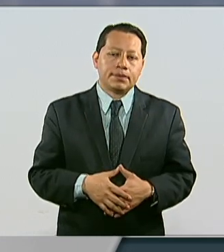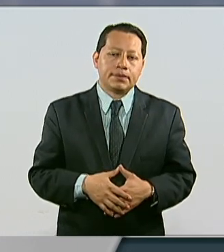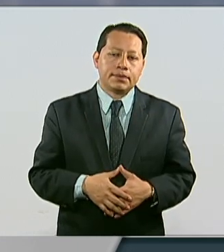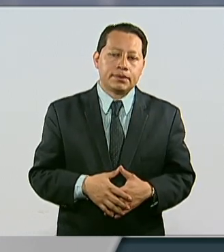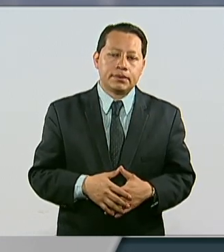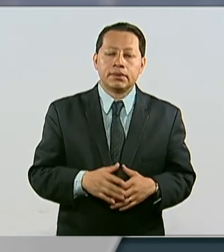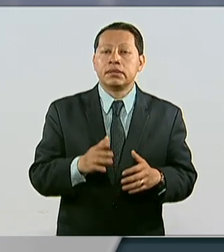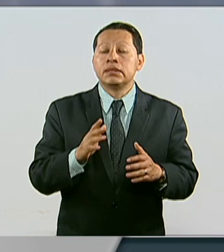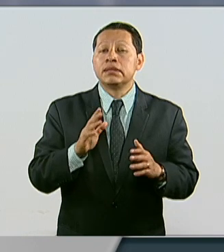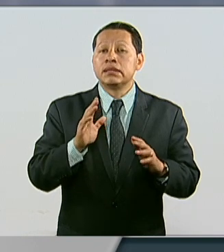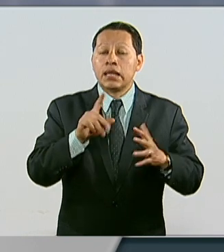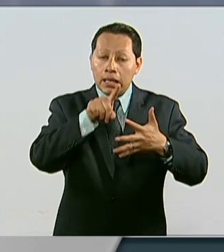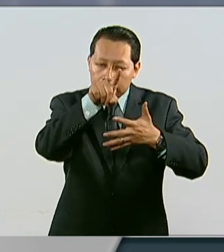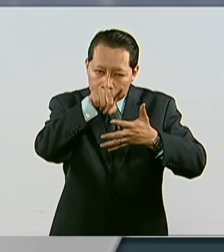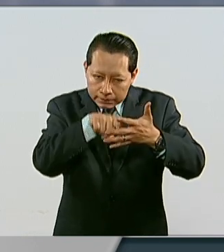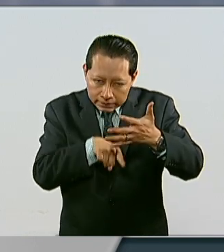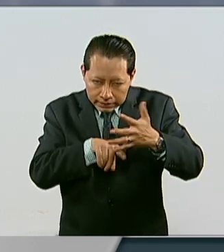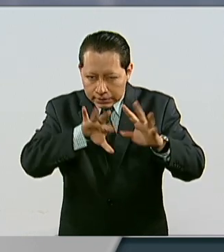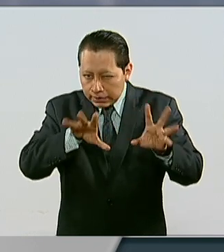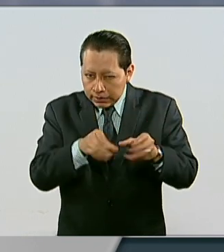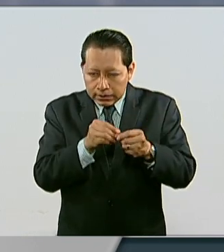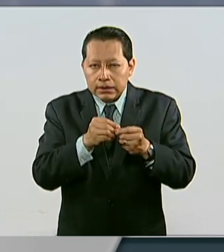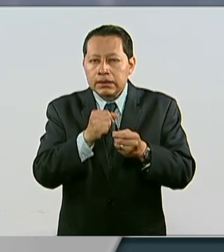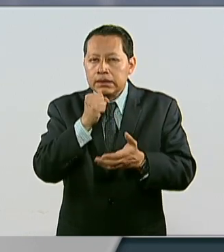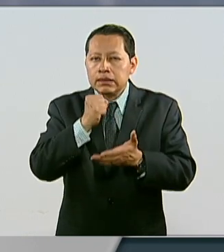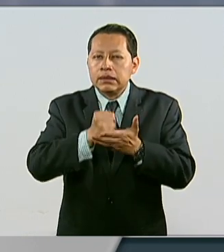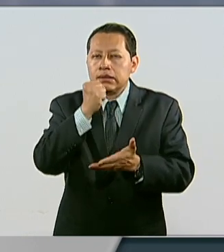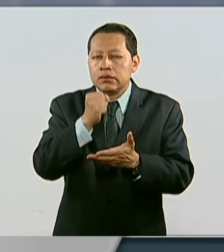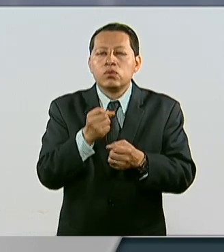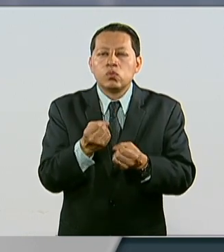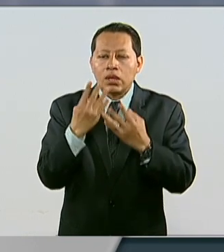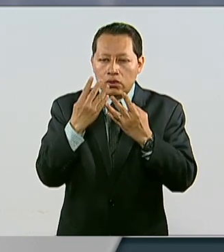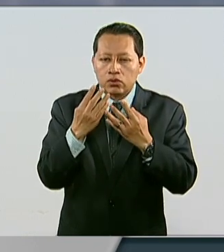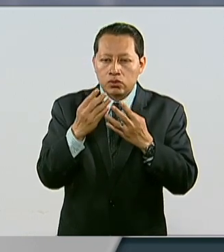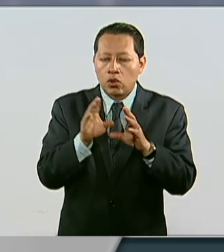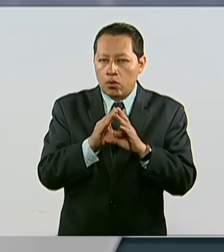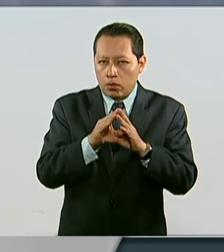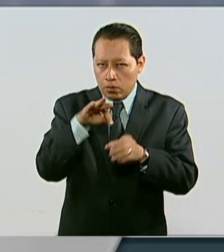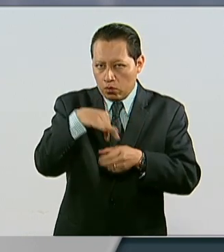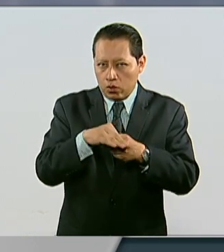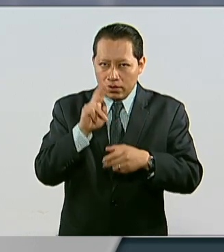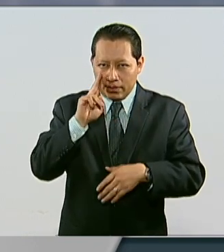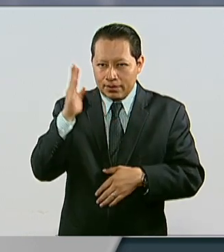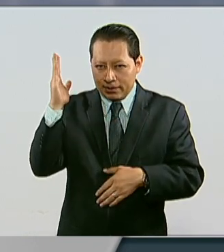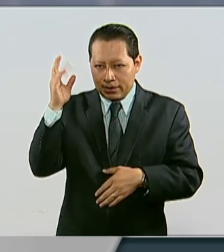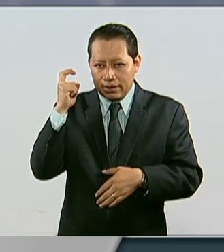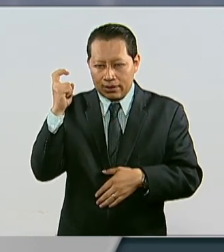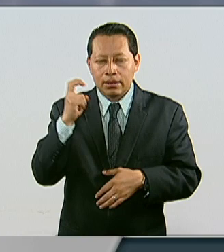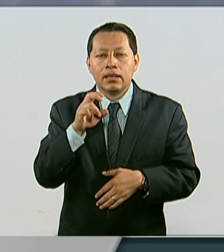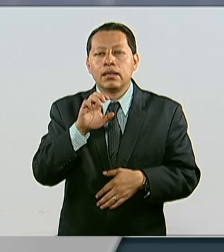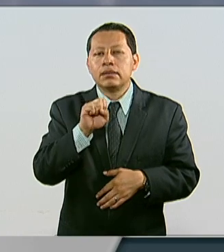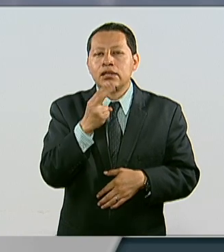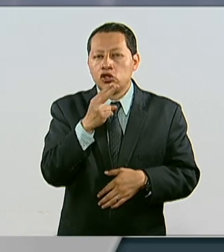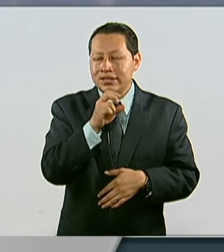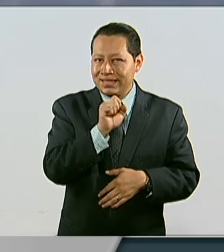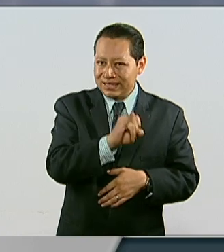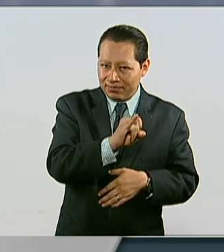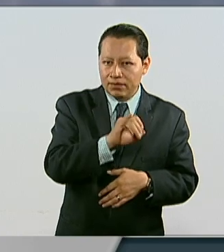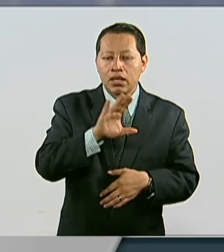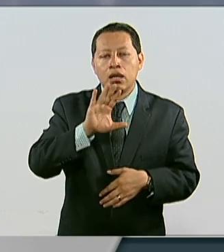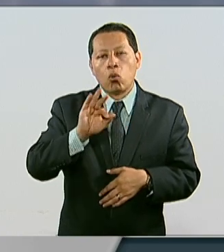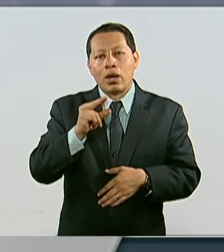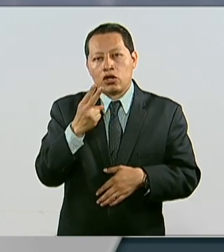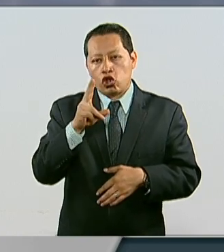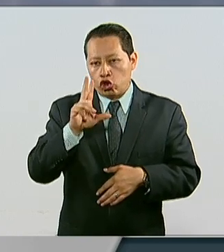Avalado en lo particular, también fue y con esta votación, mire, 62 a favor, 42